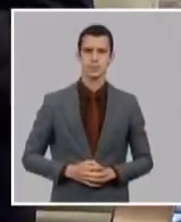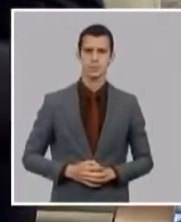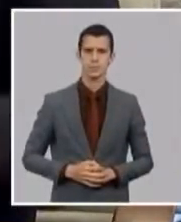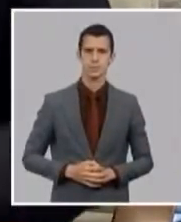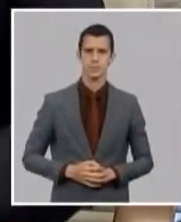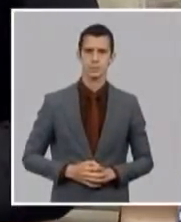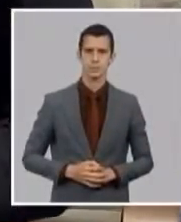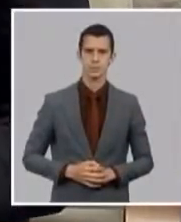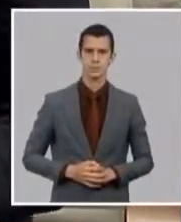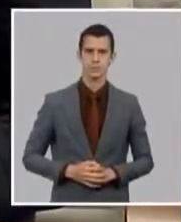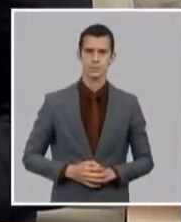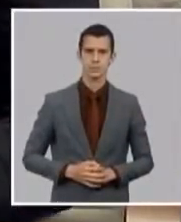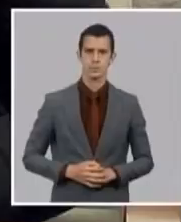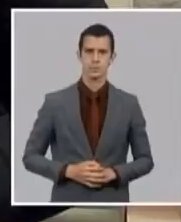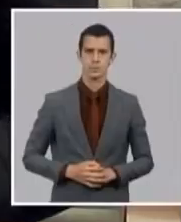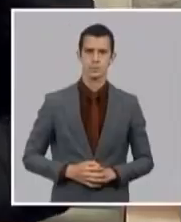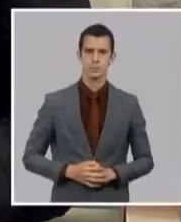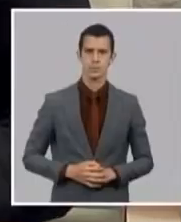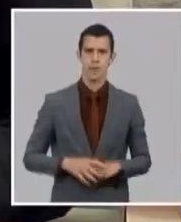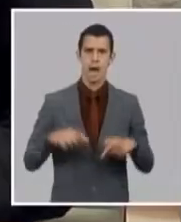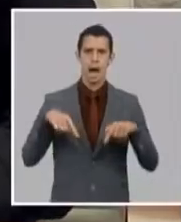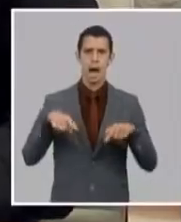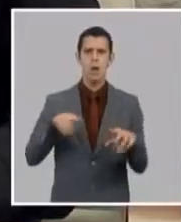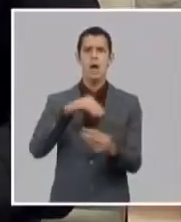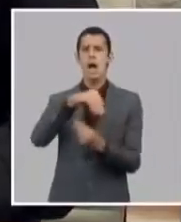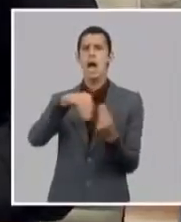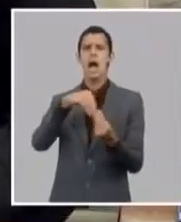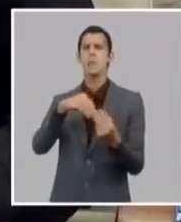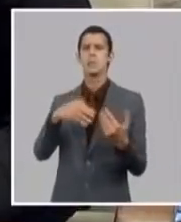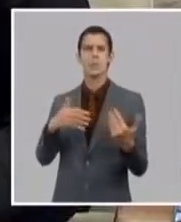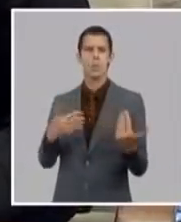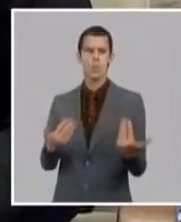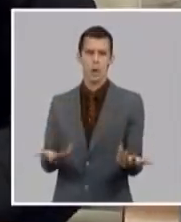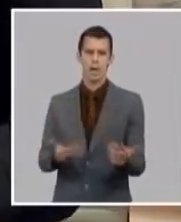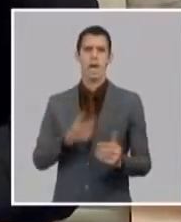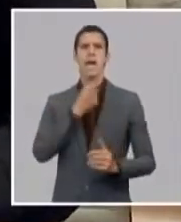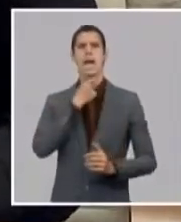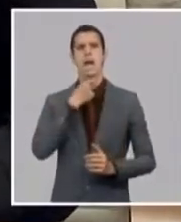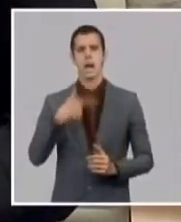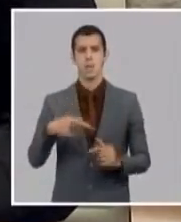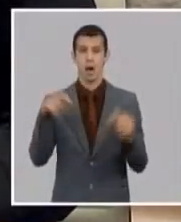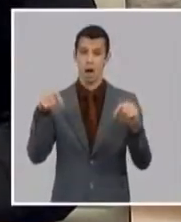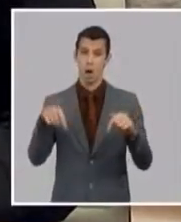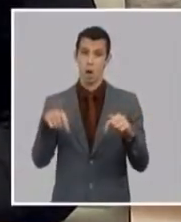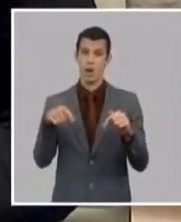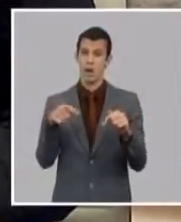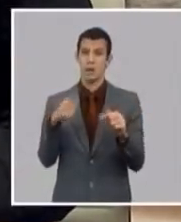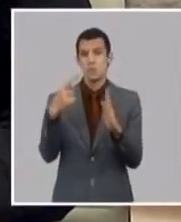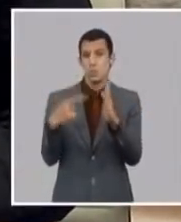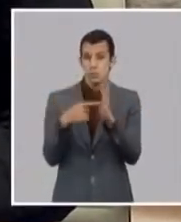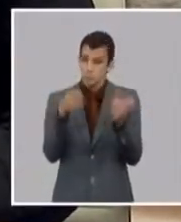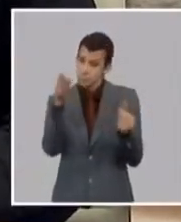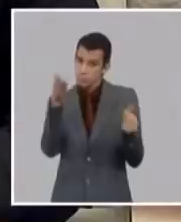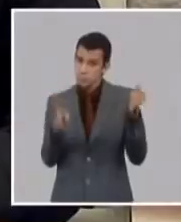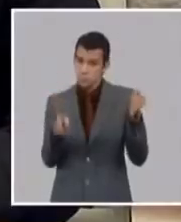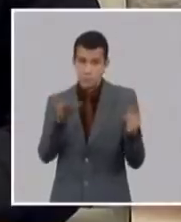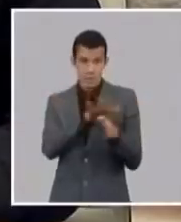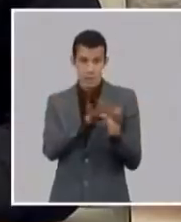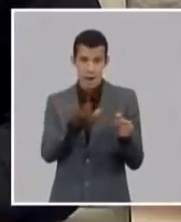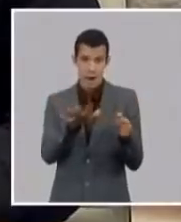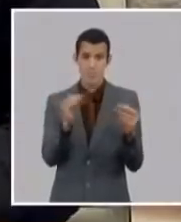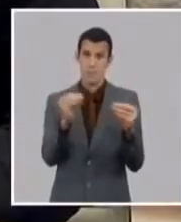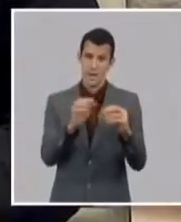vamos actualizando y buscando que es autorizar excepcionalmente y con carácter temporal